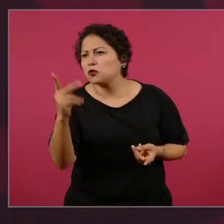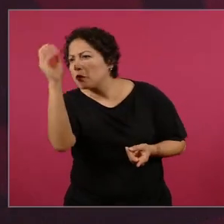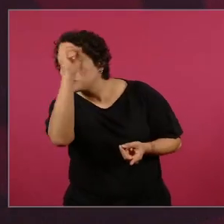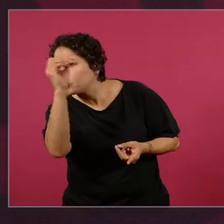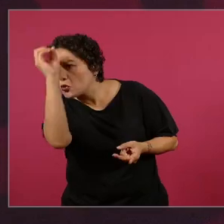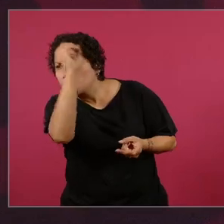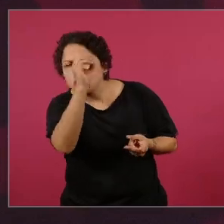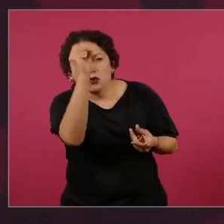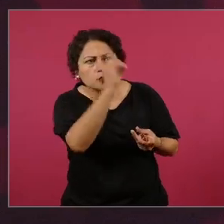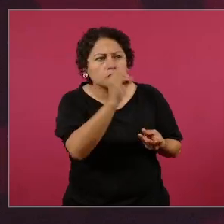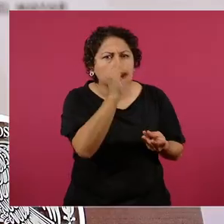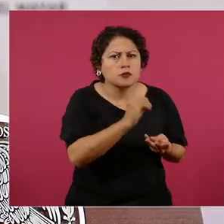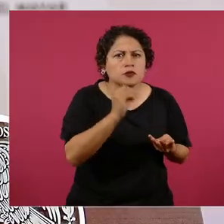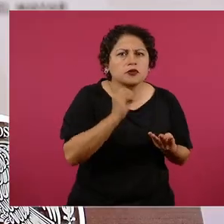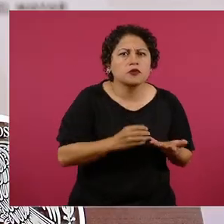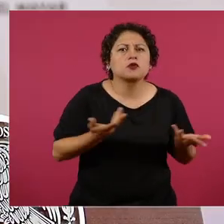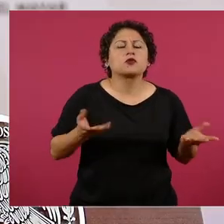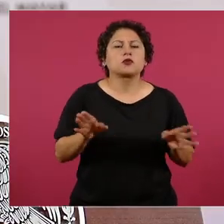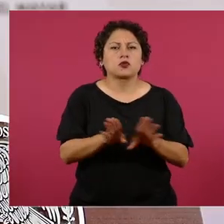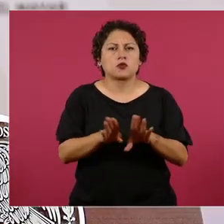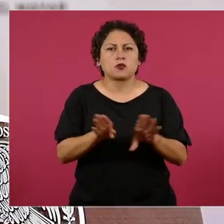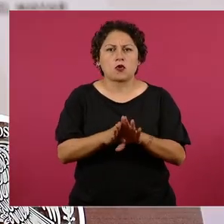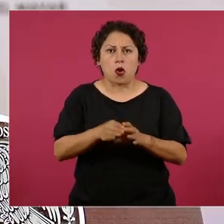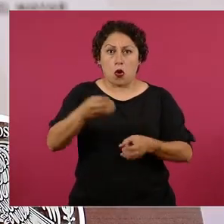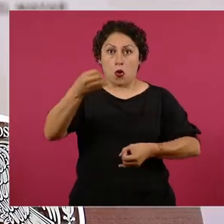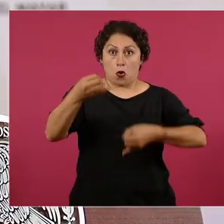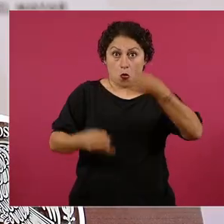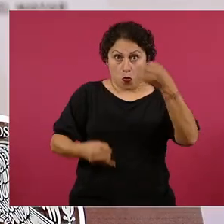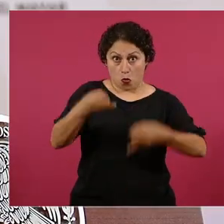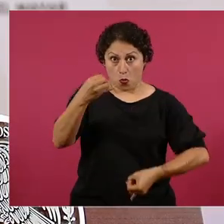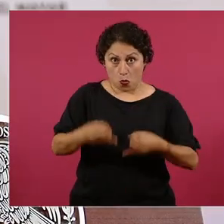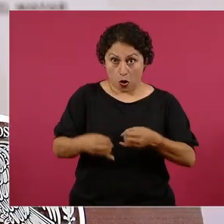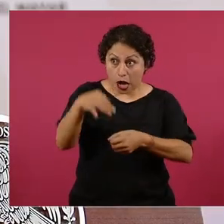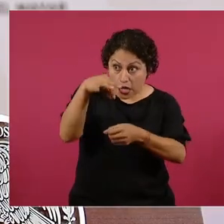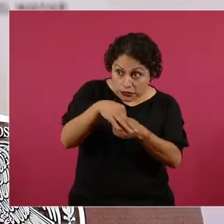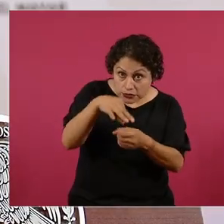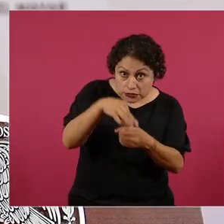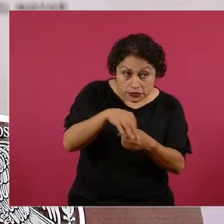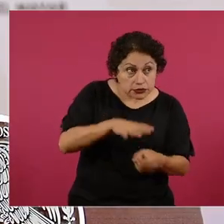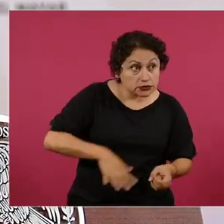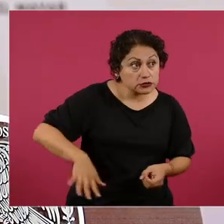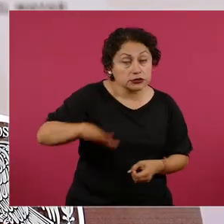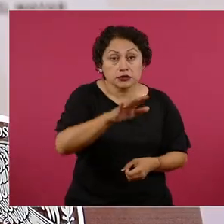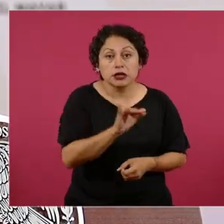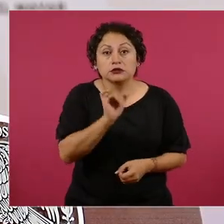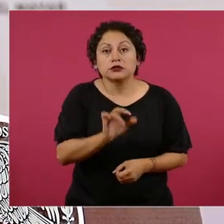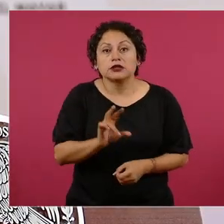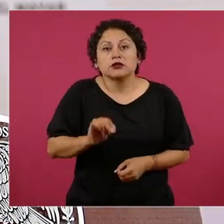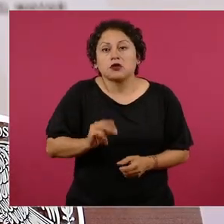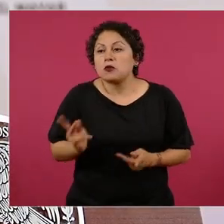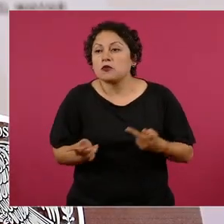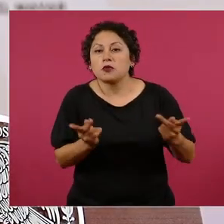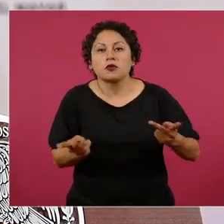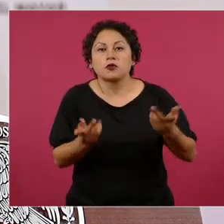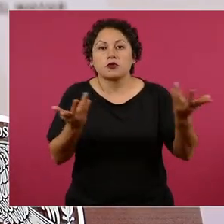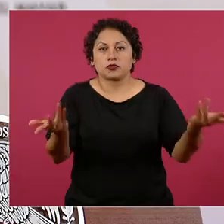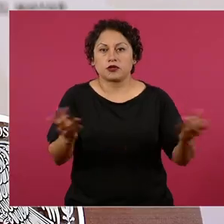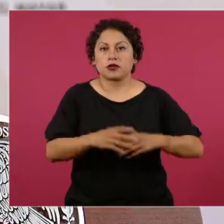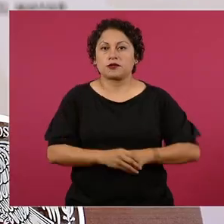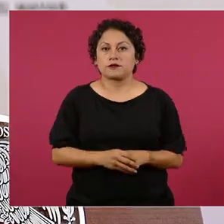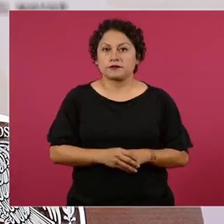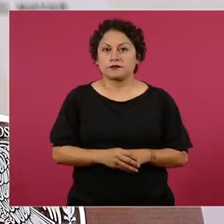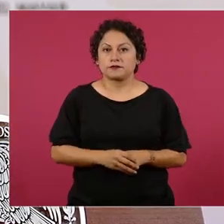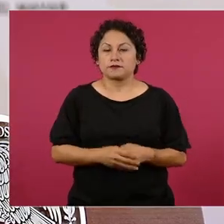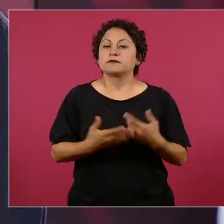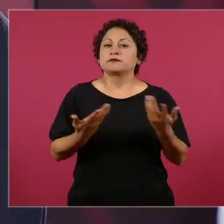que se elijan los jueces que los elija el pueblo o no que a los ministros los elija